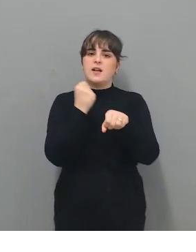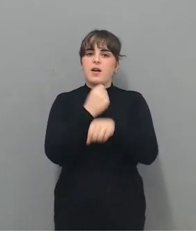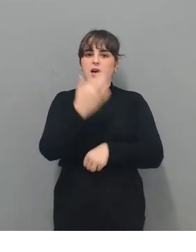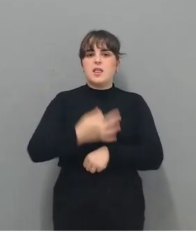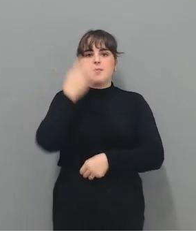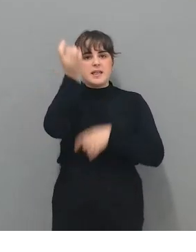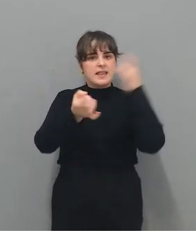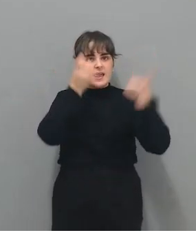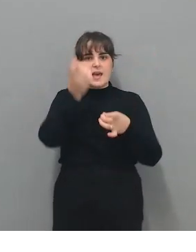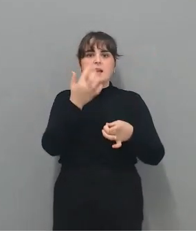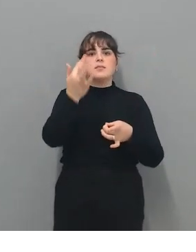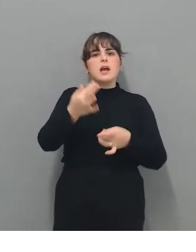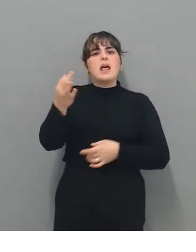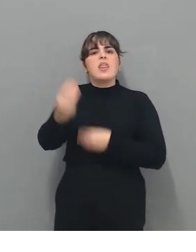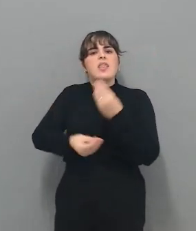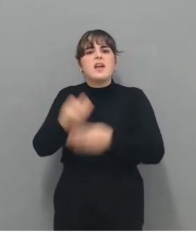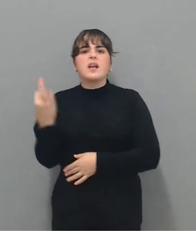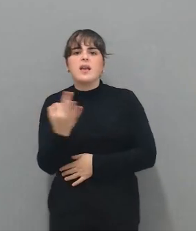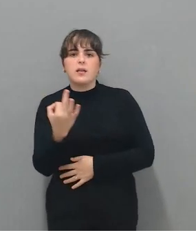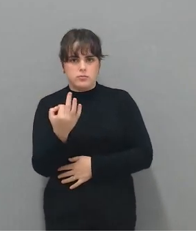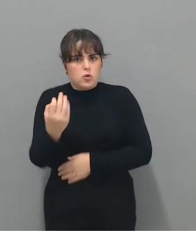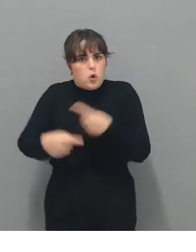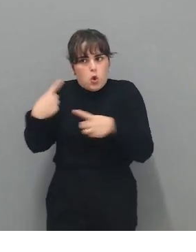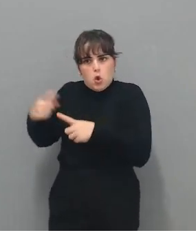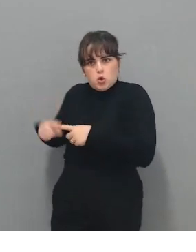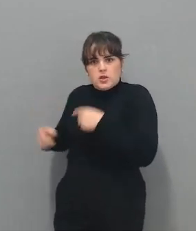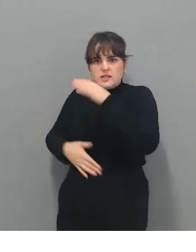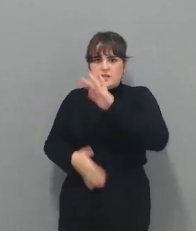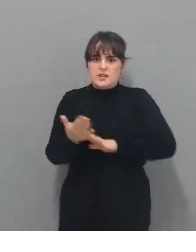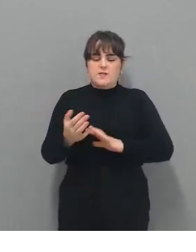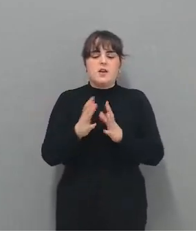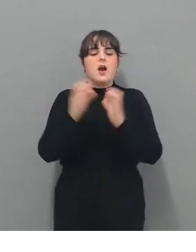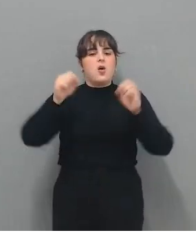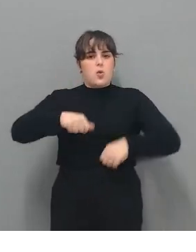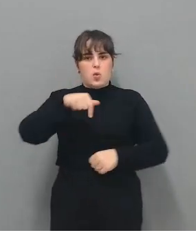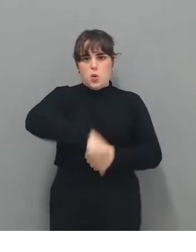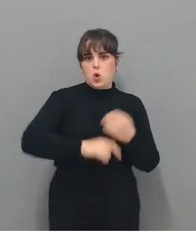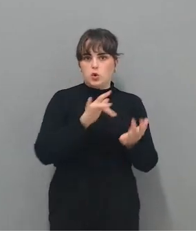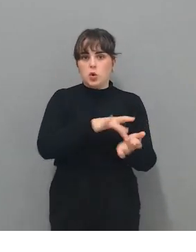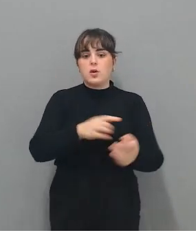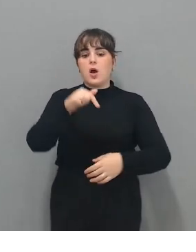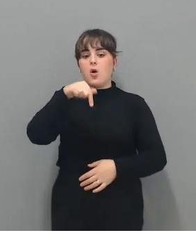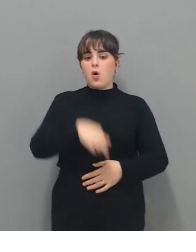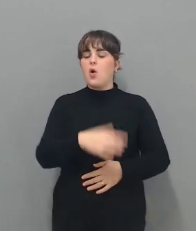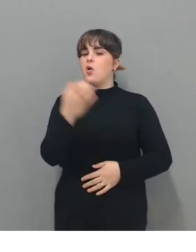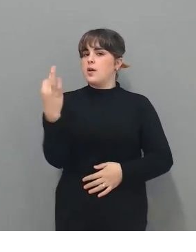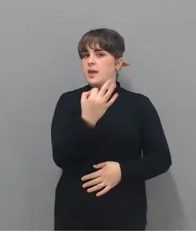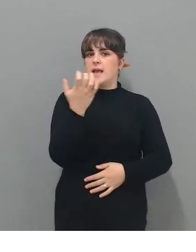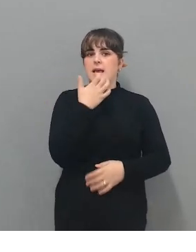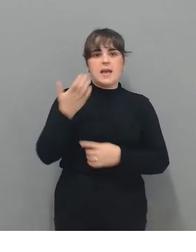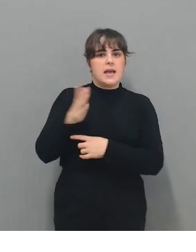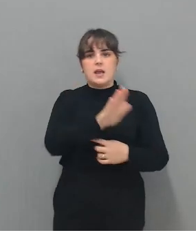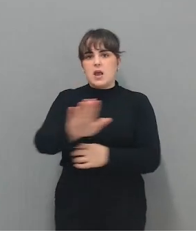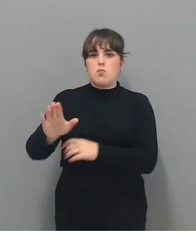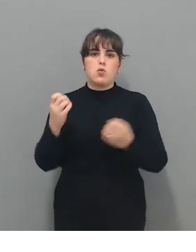hacer. Y hacer que suceda, que es nuestro lema. Bueno, hoy vamos a tener ejemplos claros de